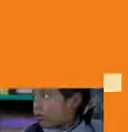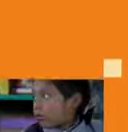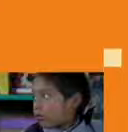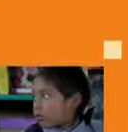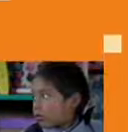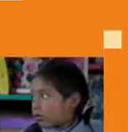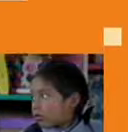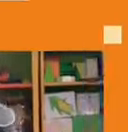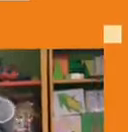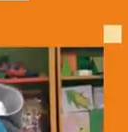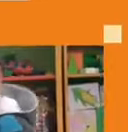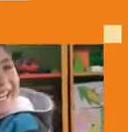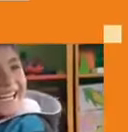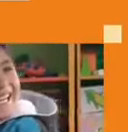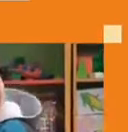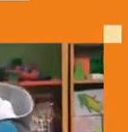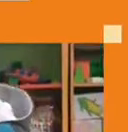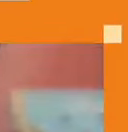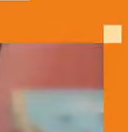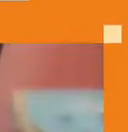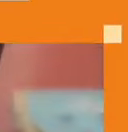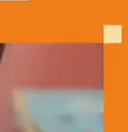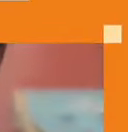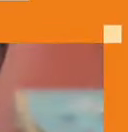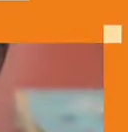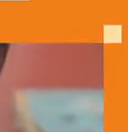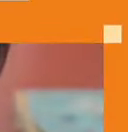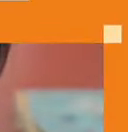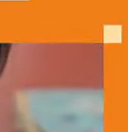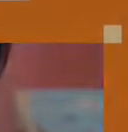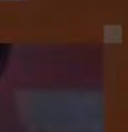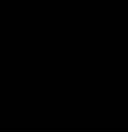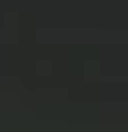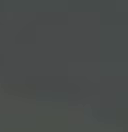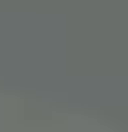Estamos viendo Aprendo en Casa Secundaria.